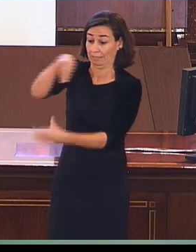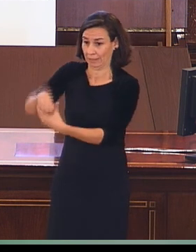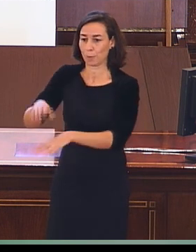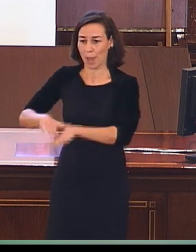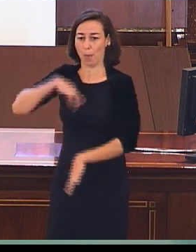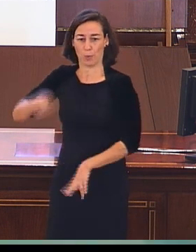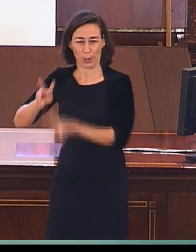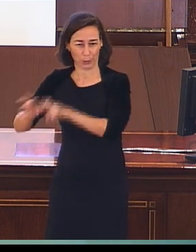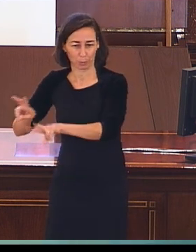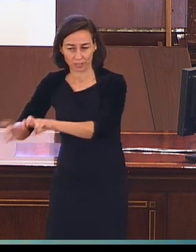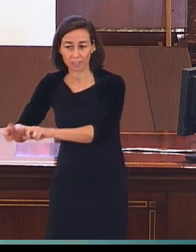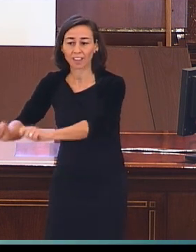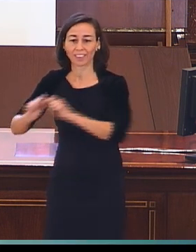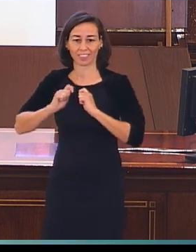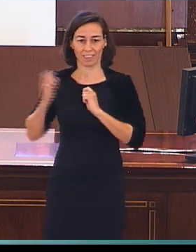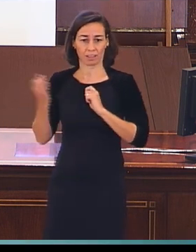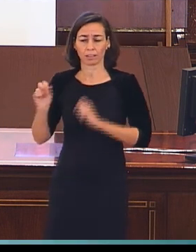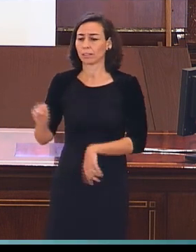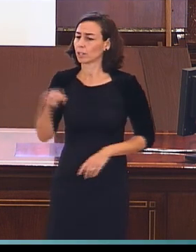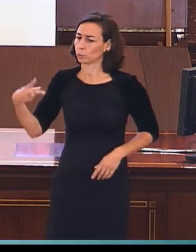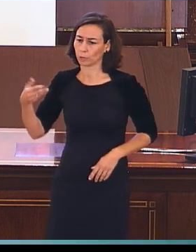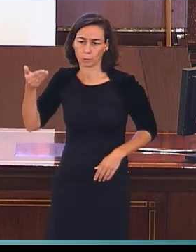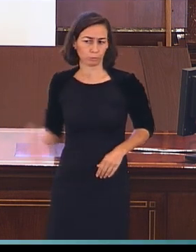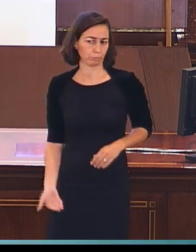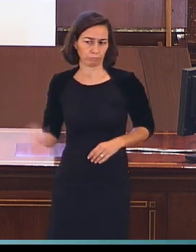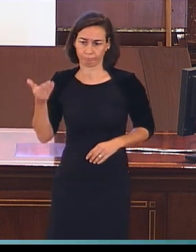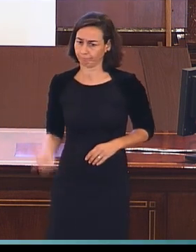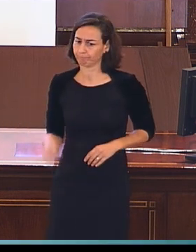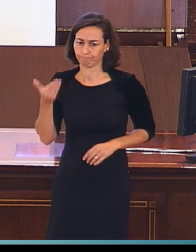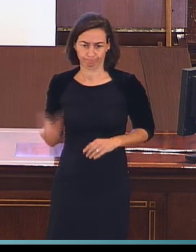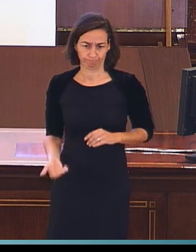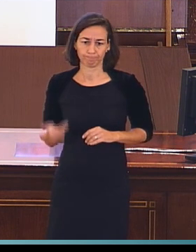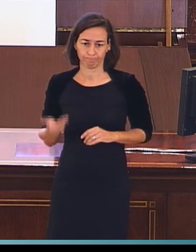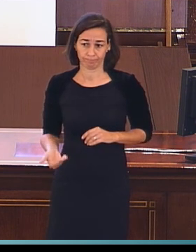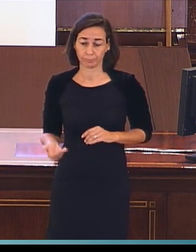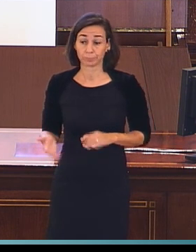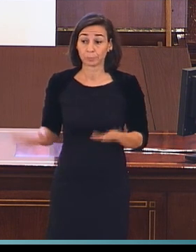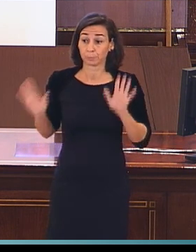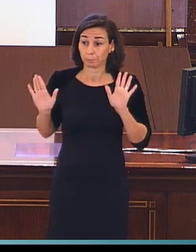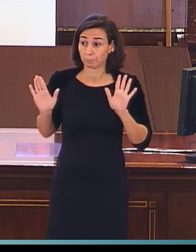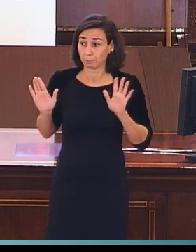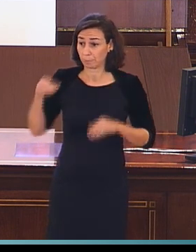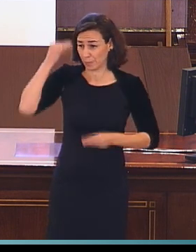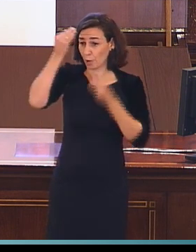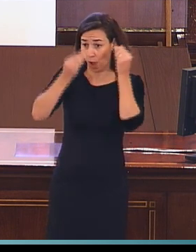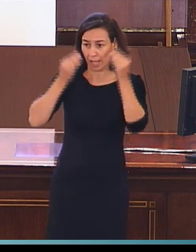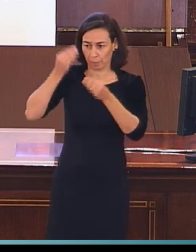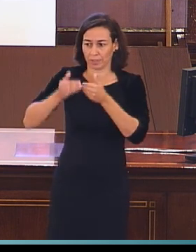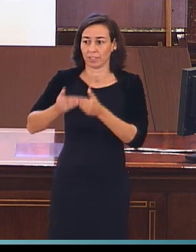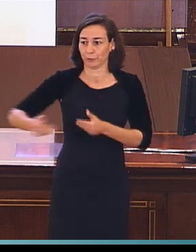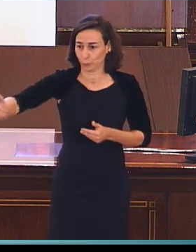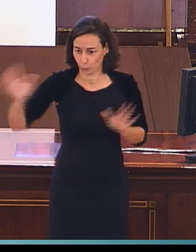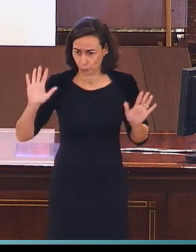ha aportado resultados muy valiosos y muy importantes, pero pensemos más allá.